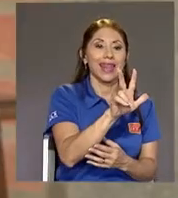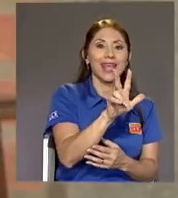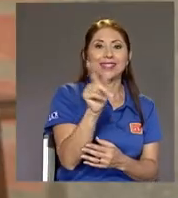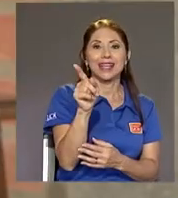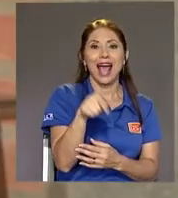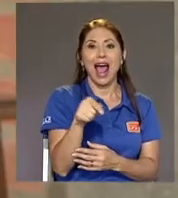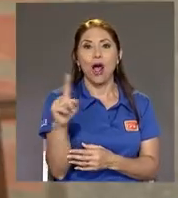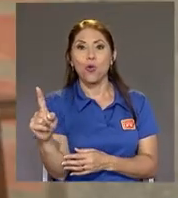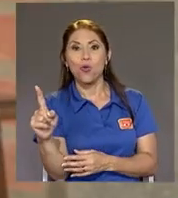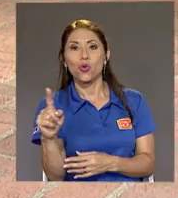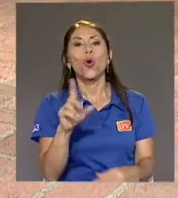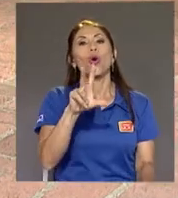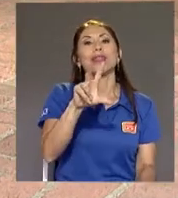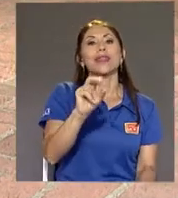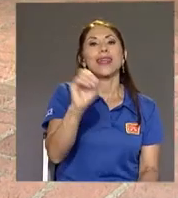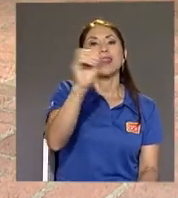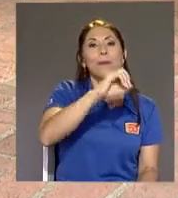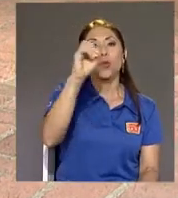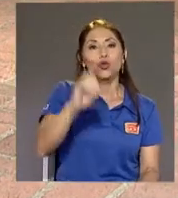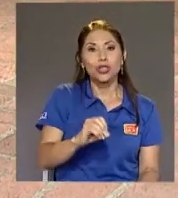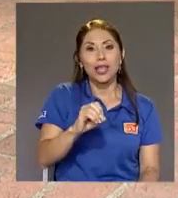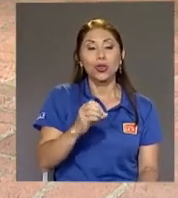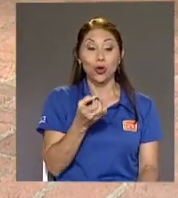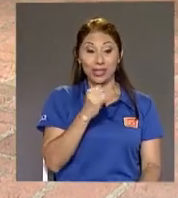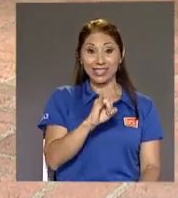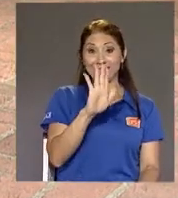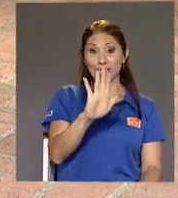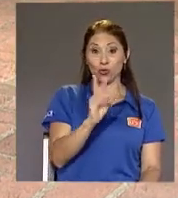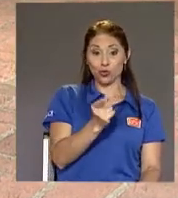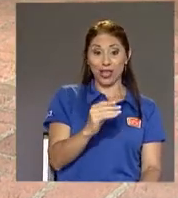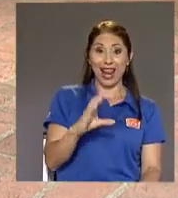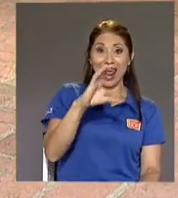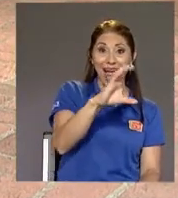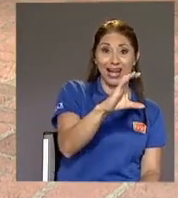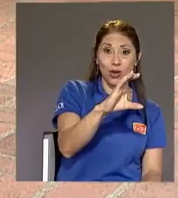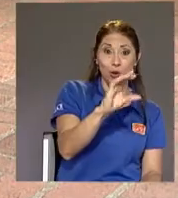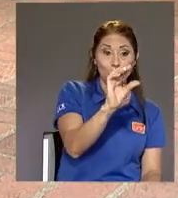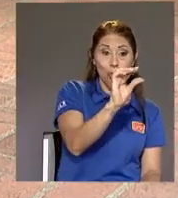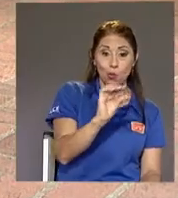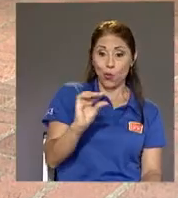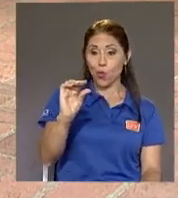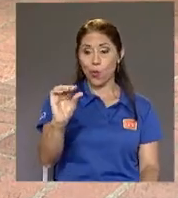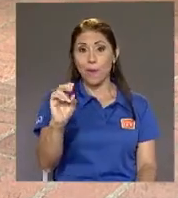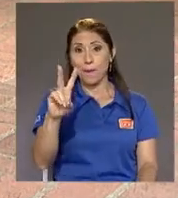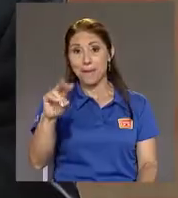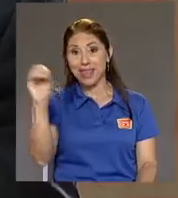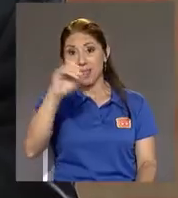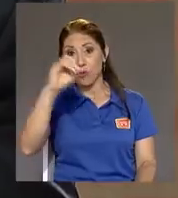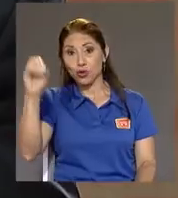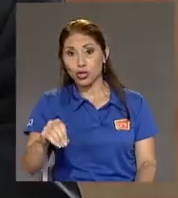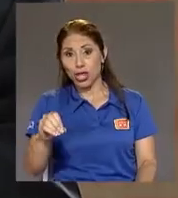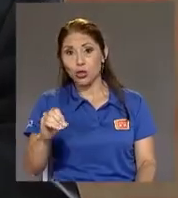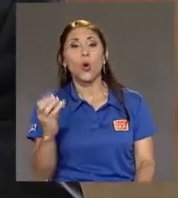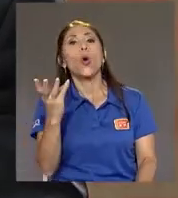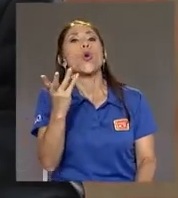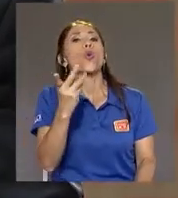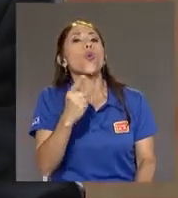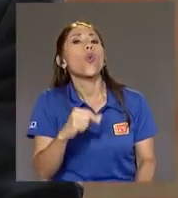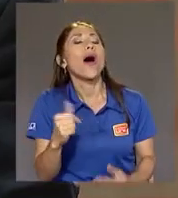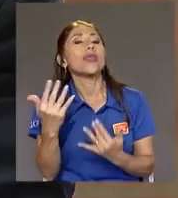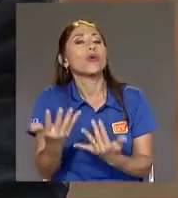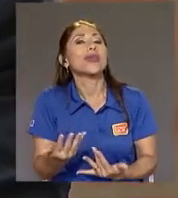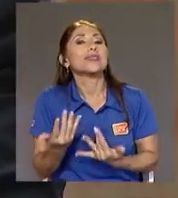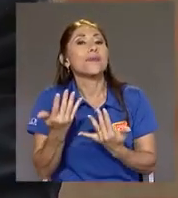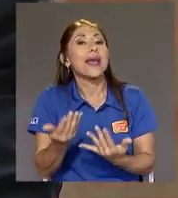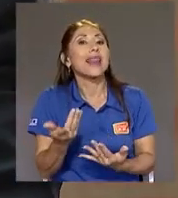Si usted aporta 20% De su salario ¿Cuánto espera llevarse? 60% Porque es 3 a 1 Y